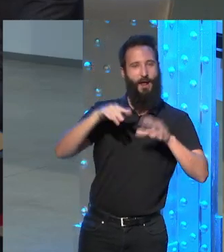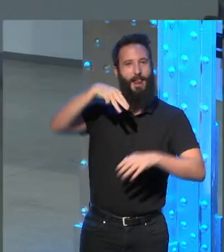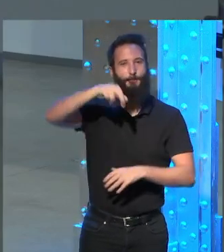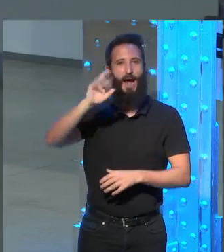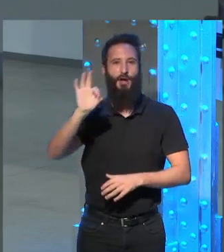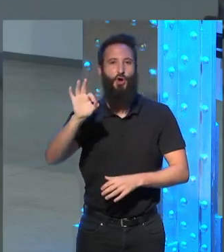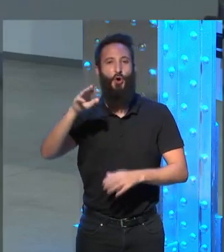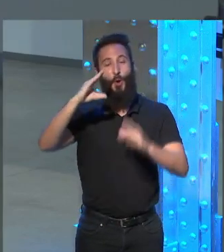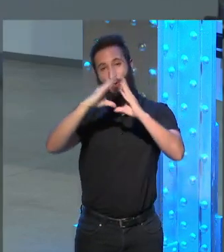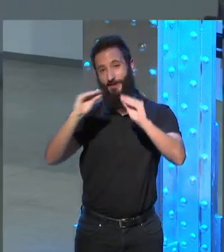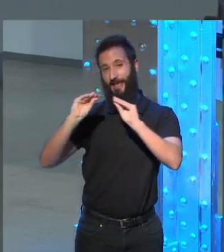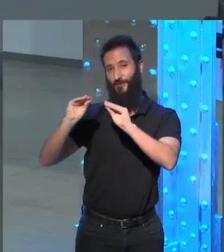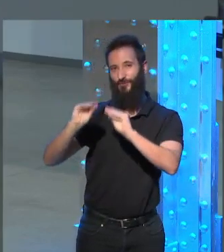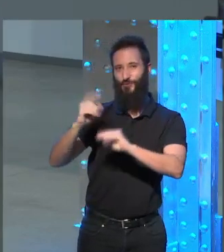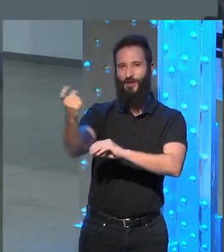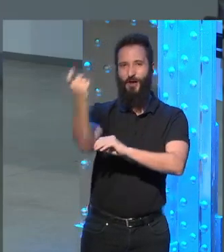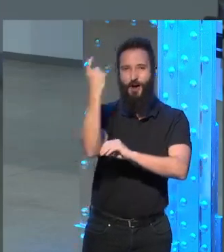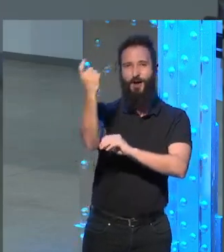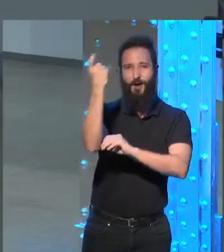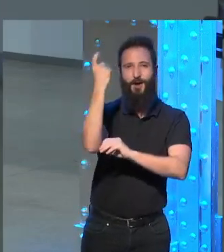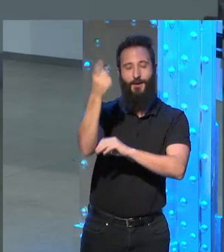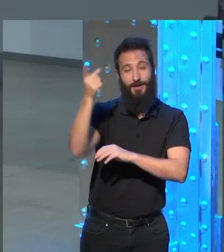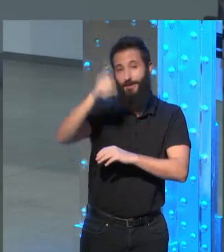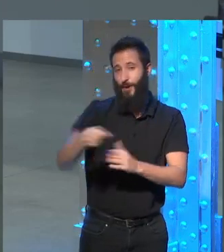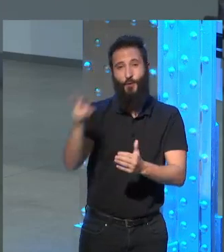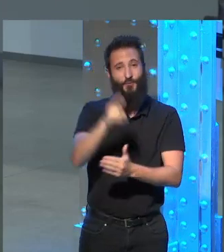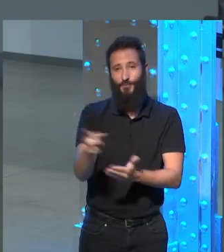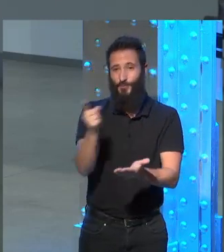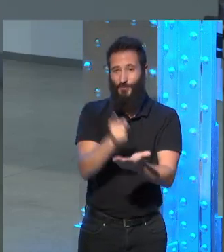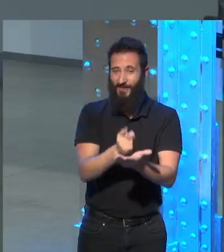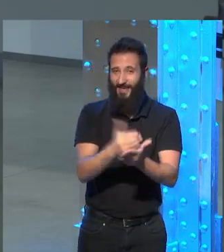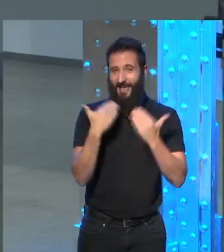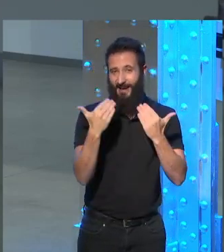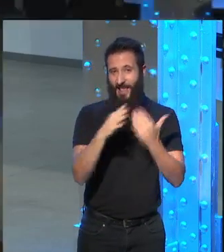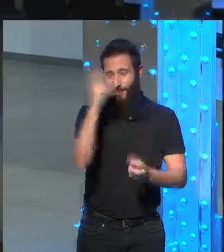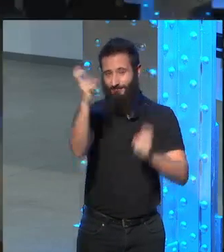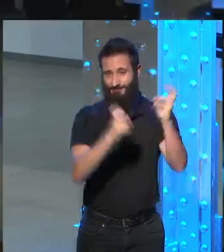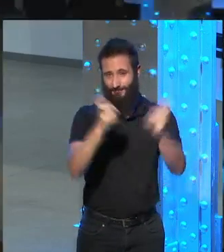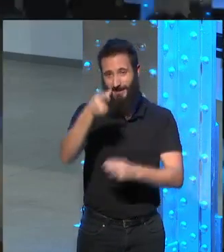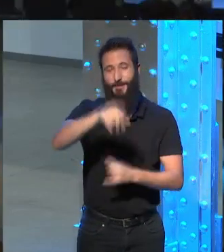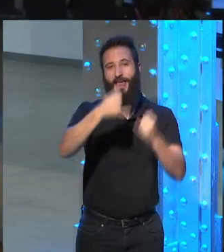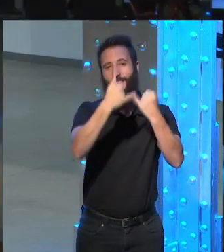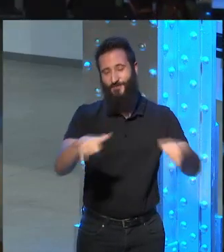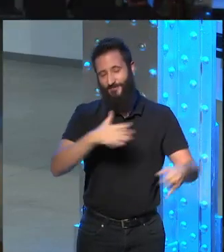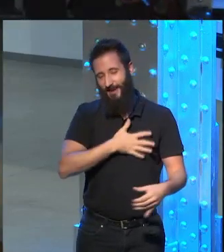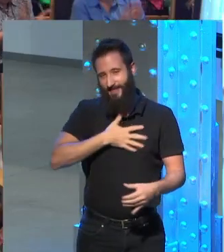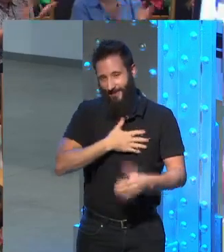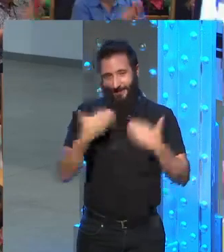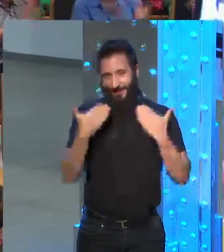en Princeton. De nuevo, muchas gracias por estar aquí y espero que disfruten del acto. Gracias.